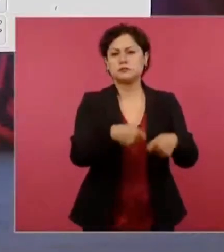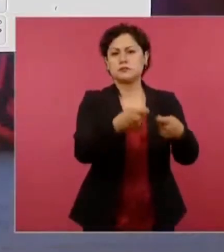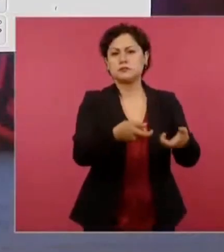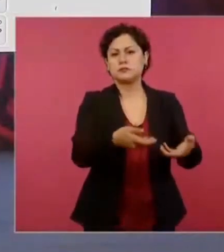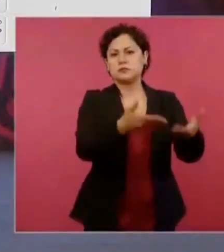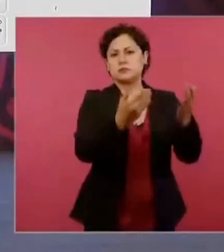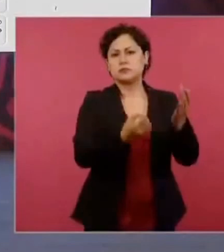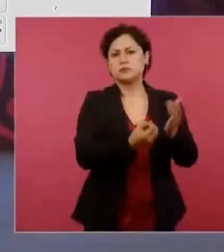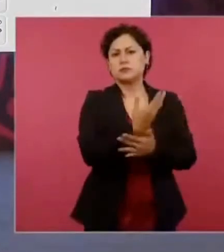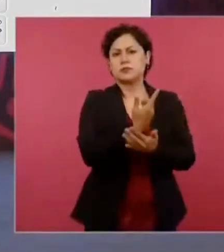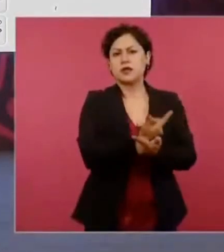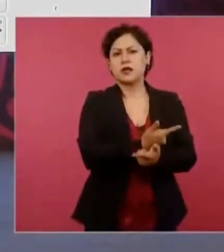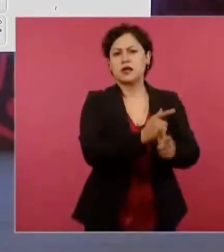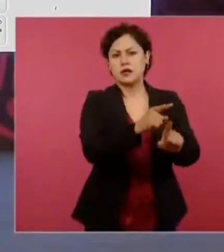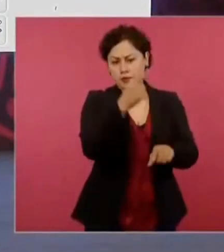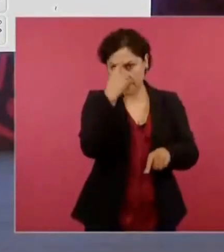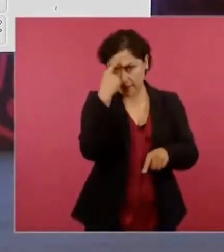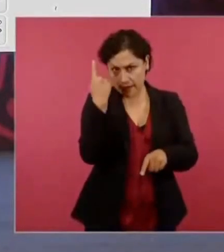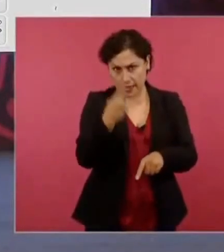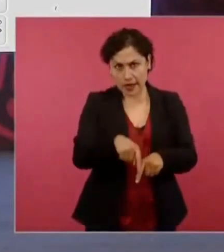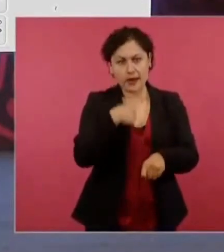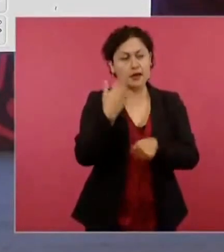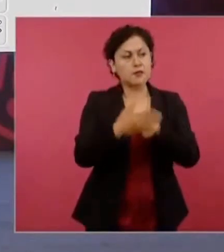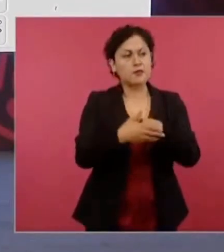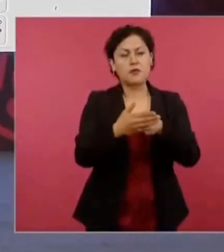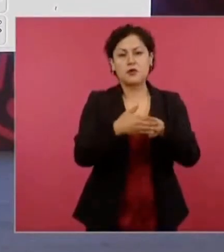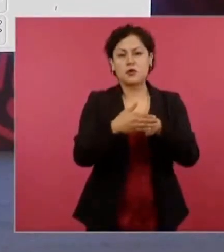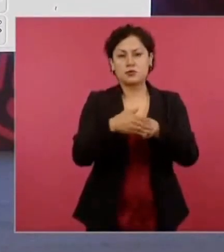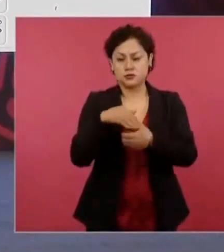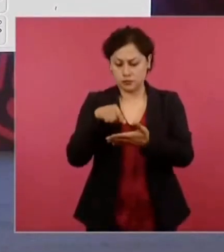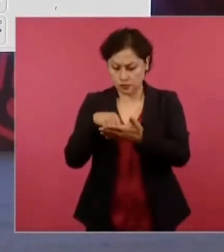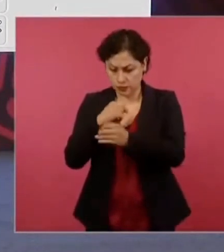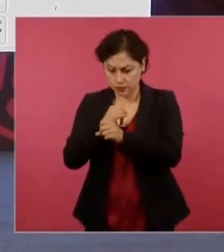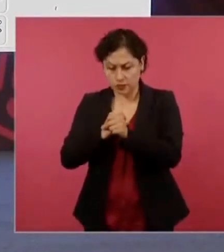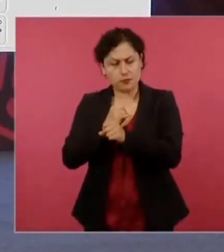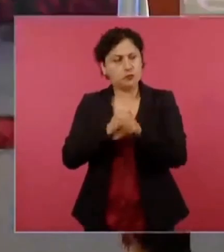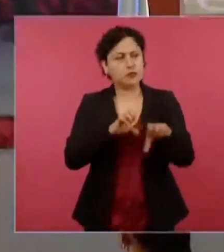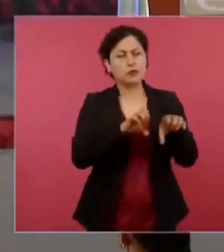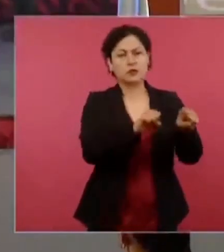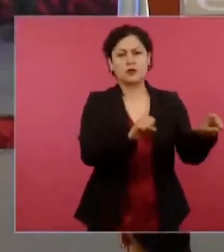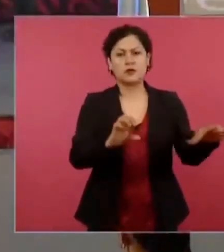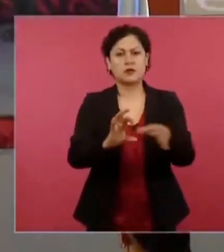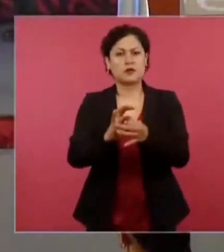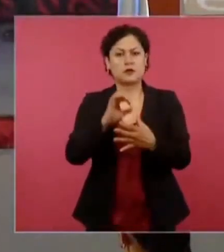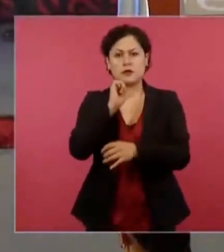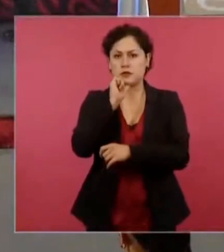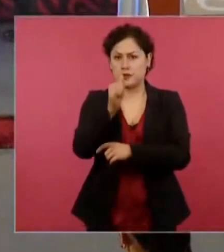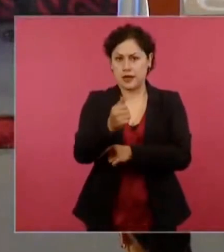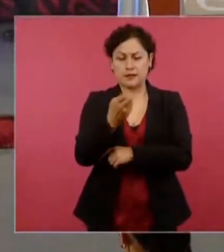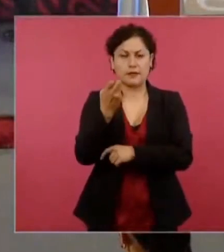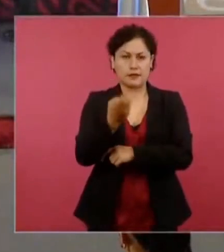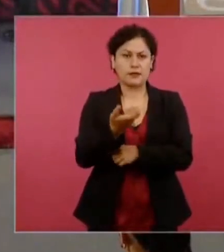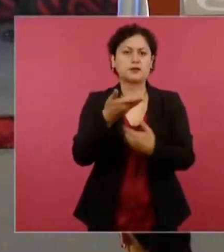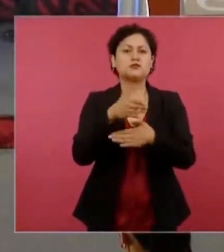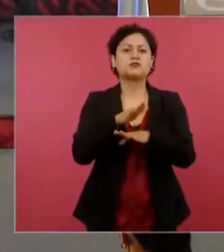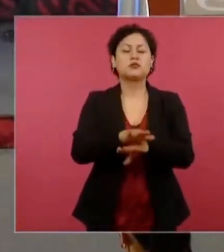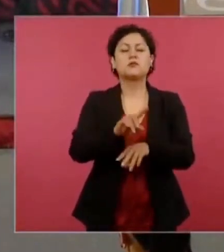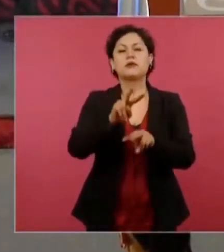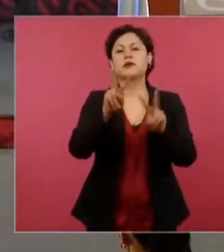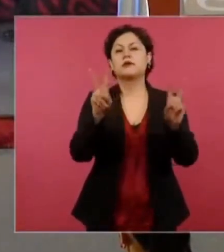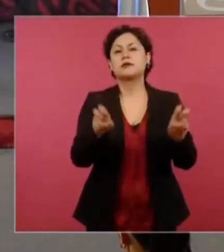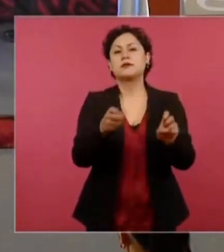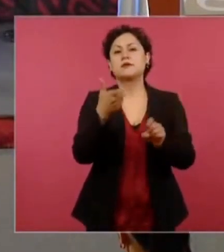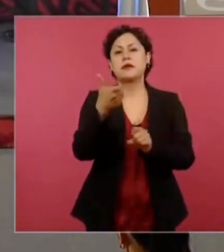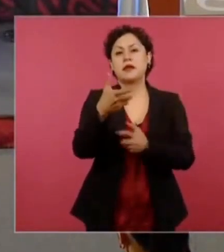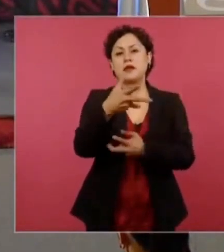que no se le ejecute una orden de aprehensión que hay en su contra por los delitos de delincuencia organizada en la modalidad de lavado de dinero, por